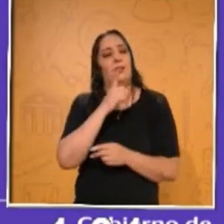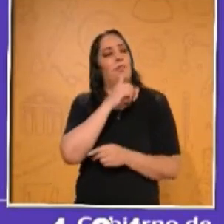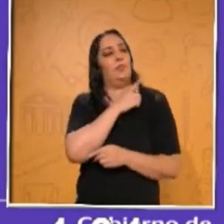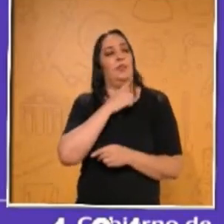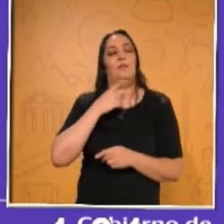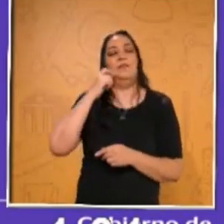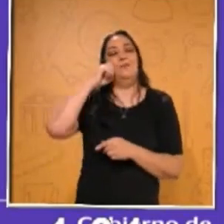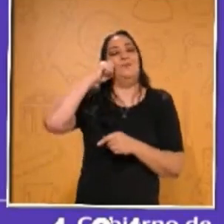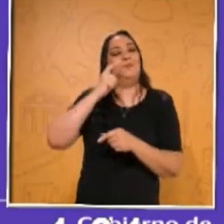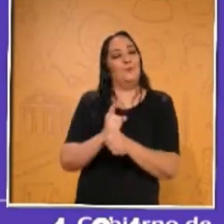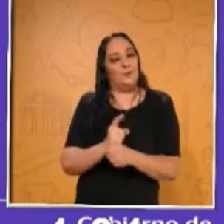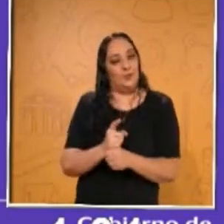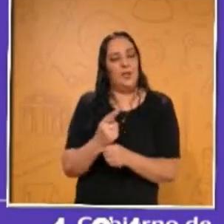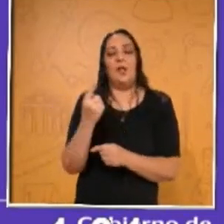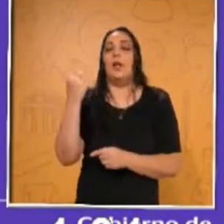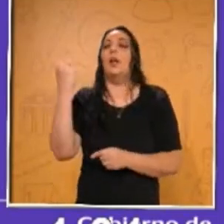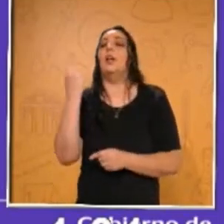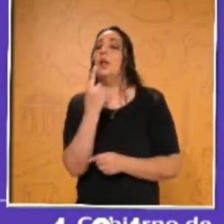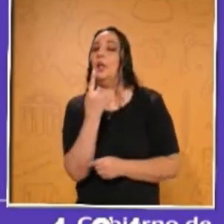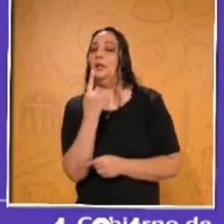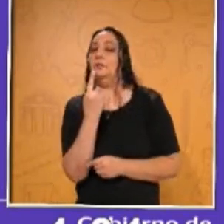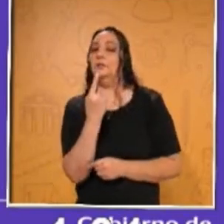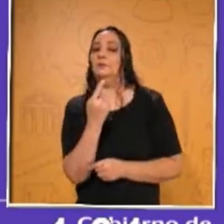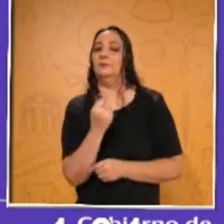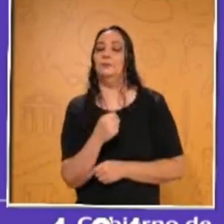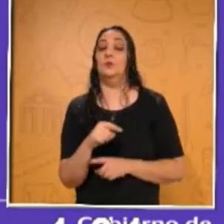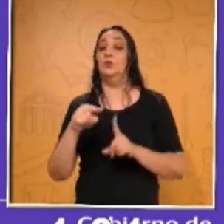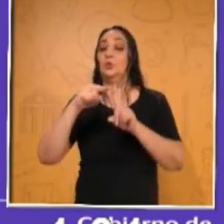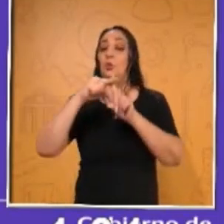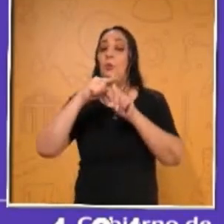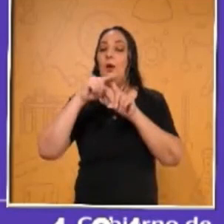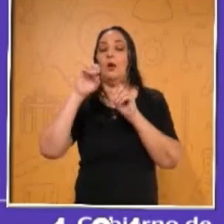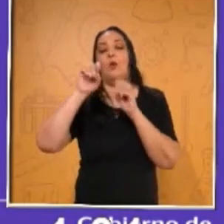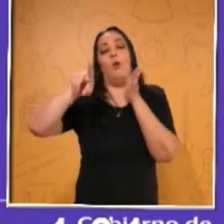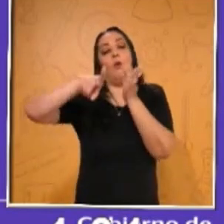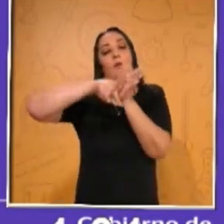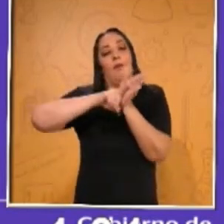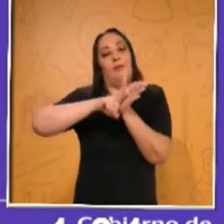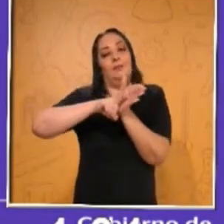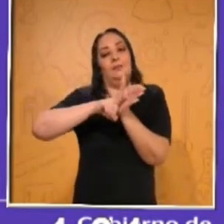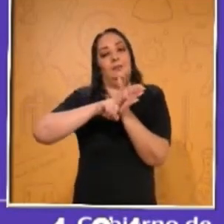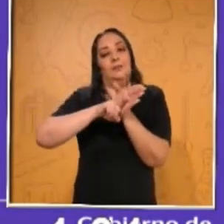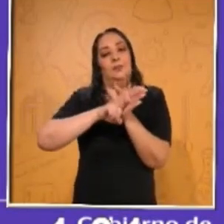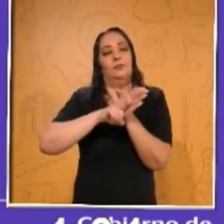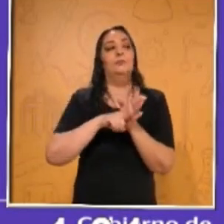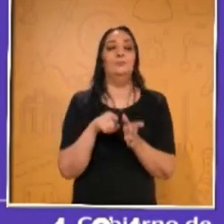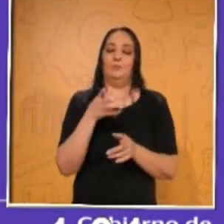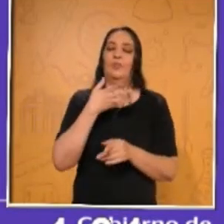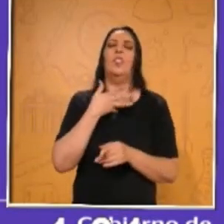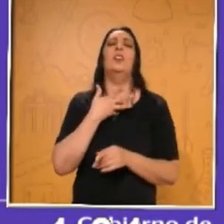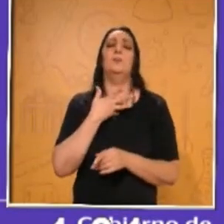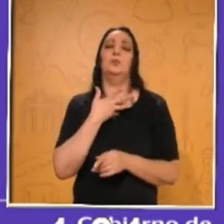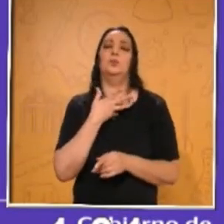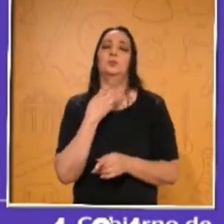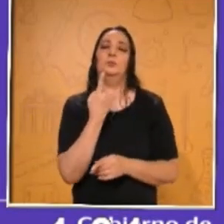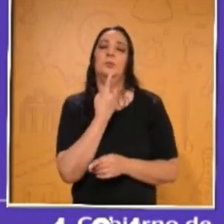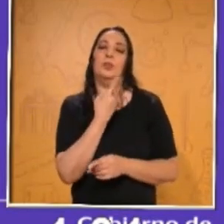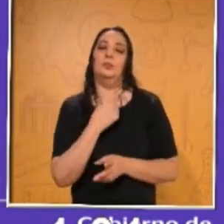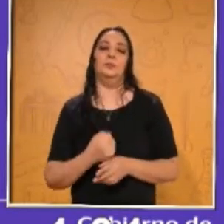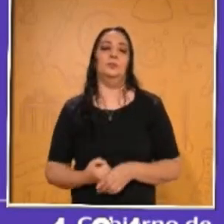qué es la operación. Si es una suma o es una resta. Aquí tenemos que es una